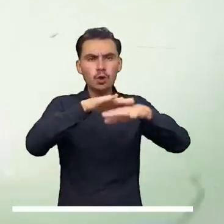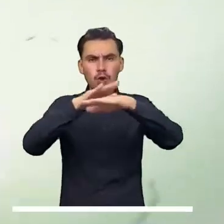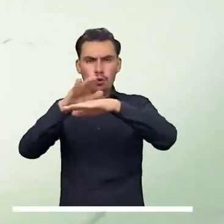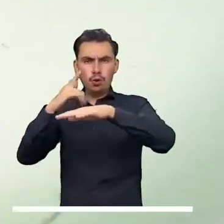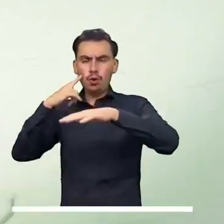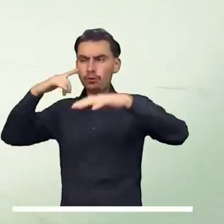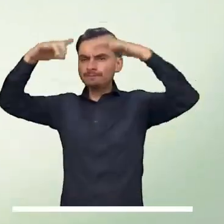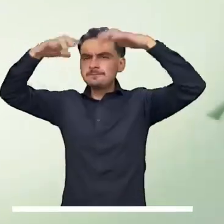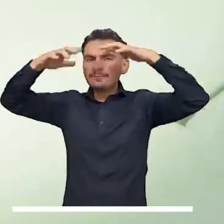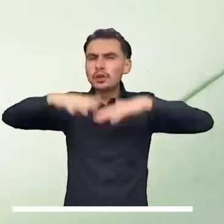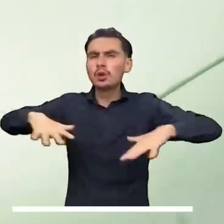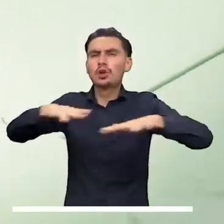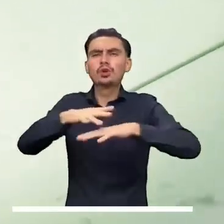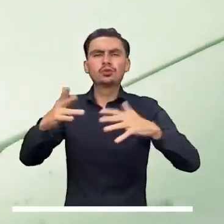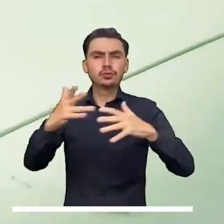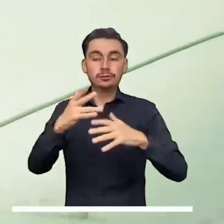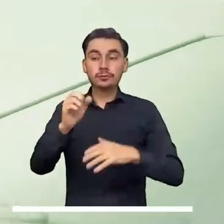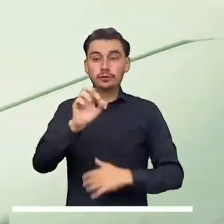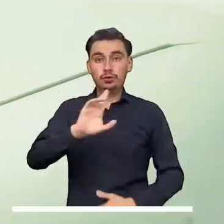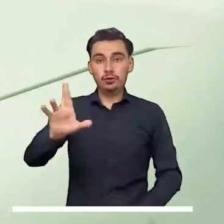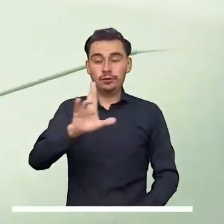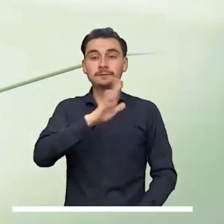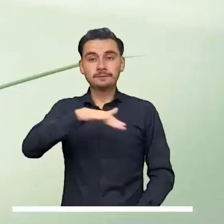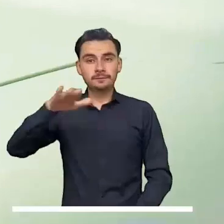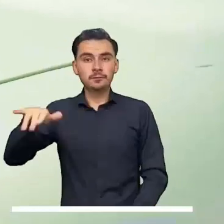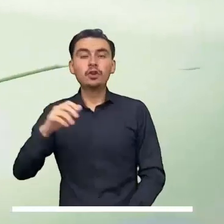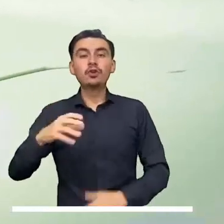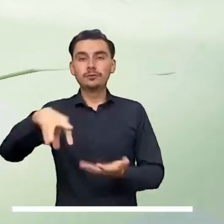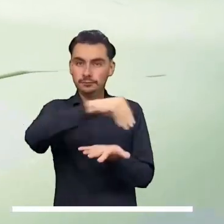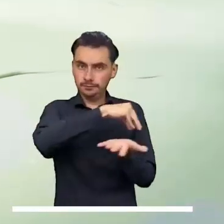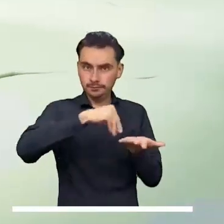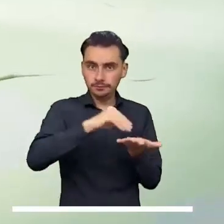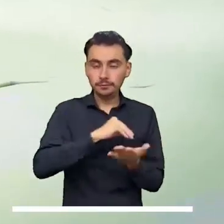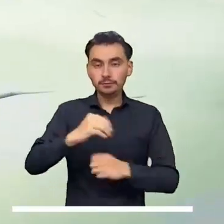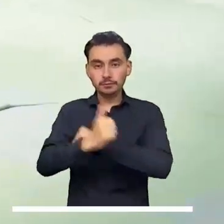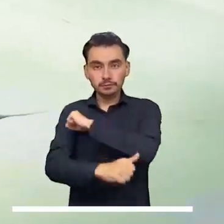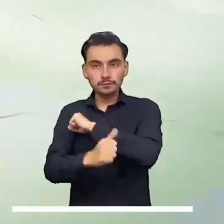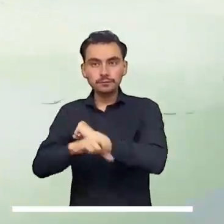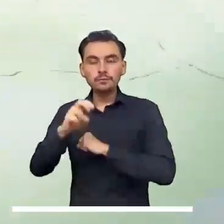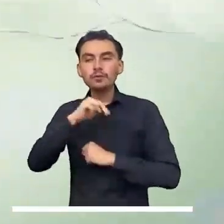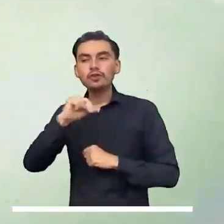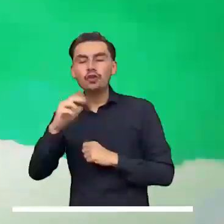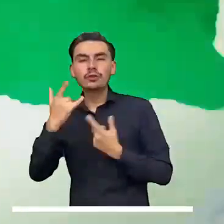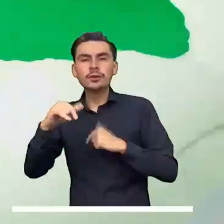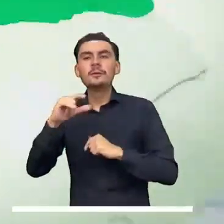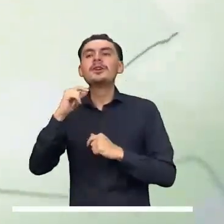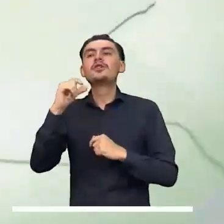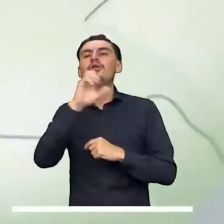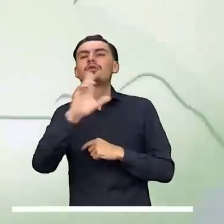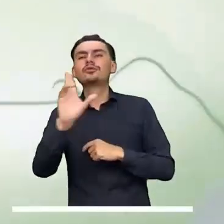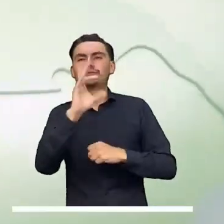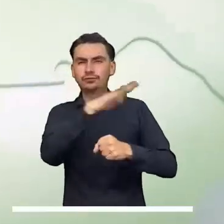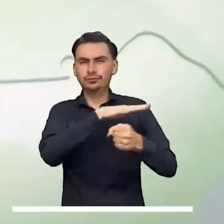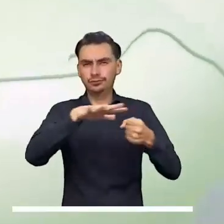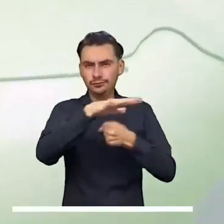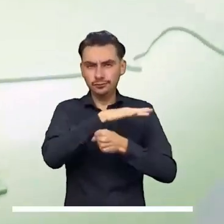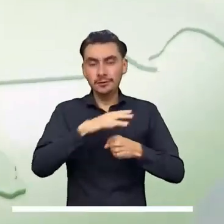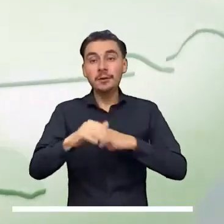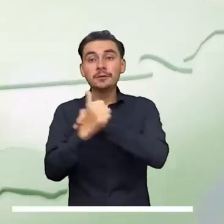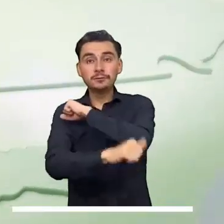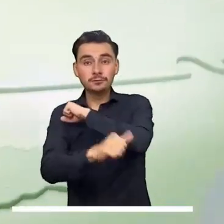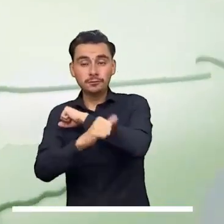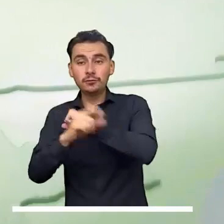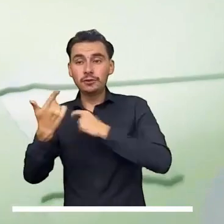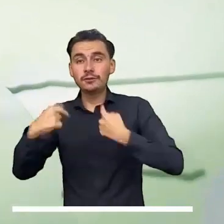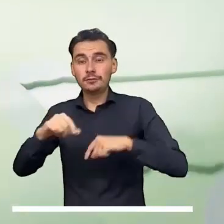lluvias en los Andes serían el oriente de Antioquia, los Santanderes, Boyacá, norte y oriente de Cundinamarca, occidente